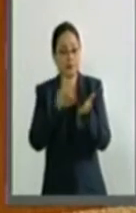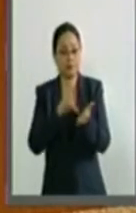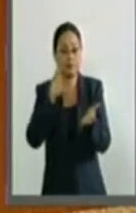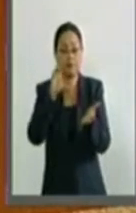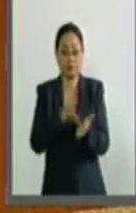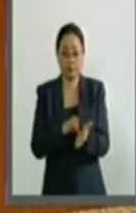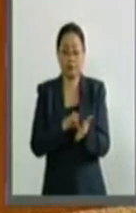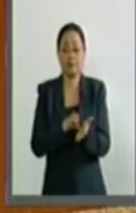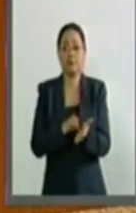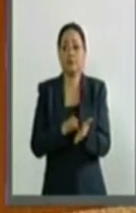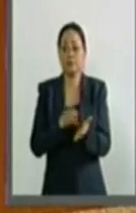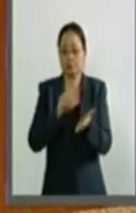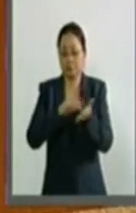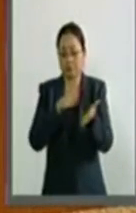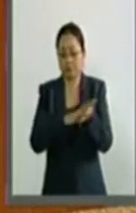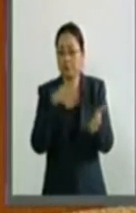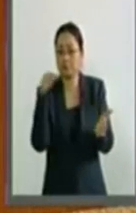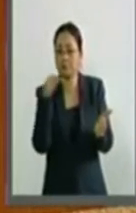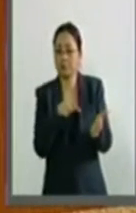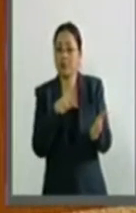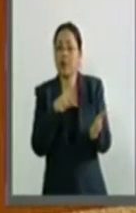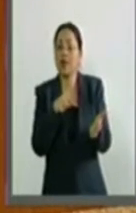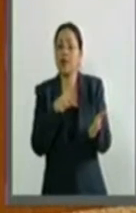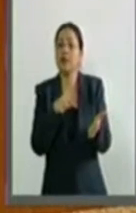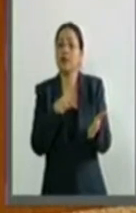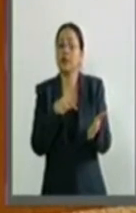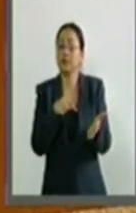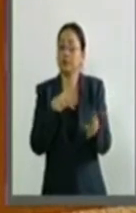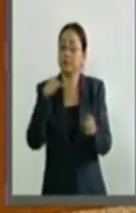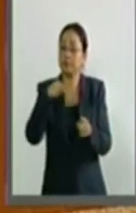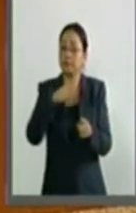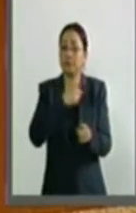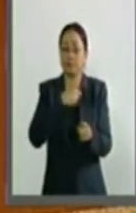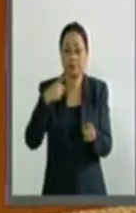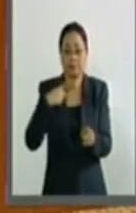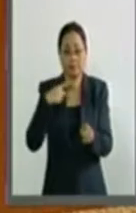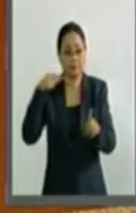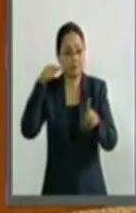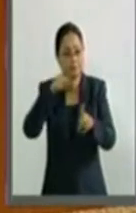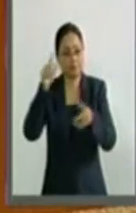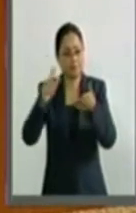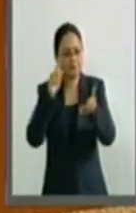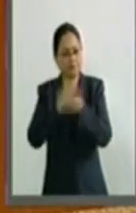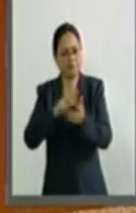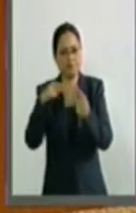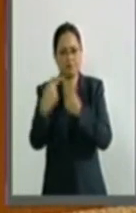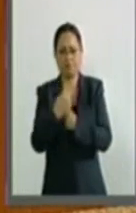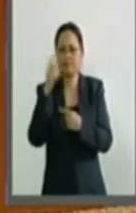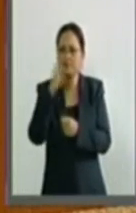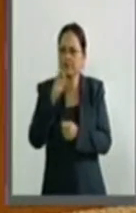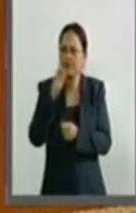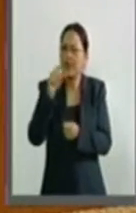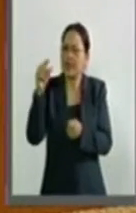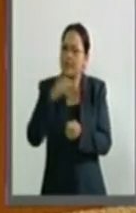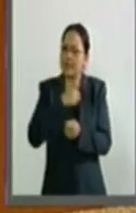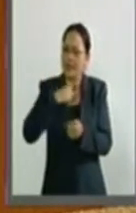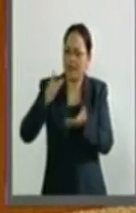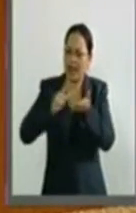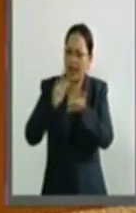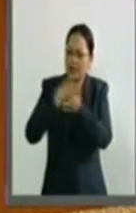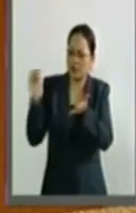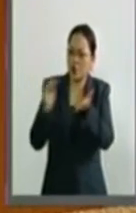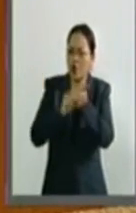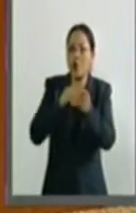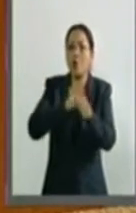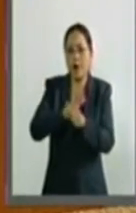establece que uno de los principios que deberá observar una política pública es la accesibilidad. Y en el